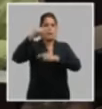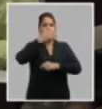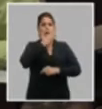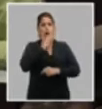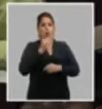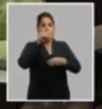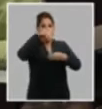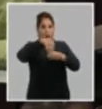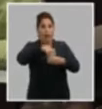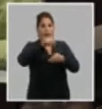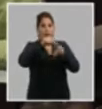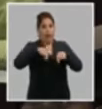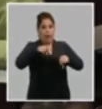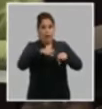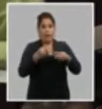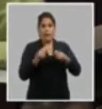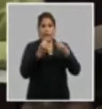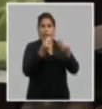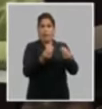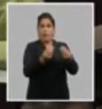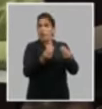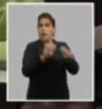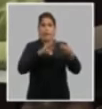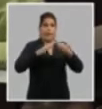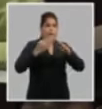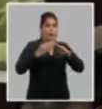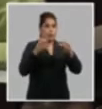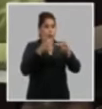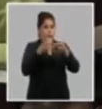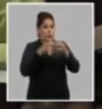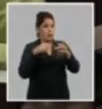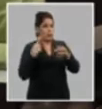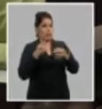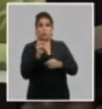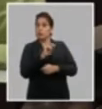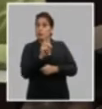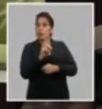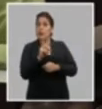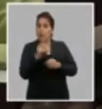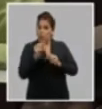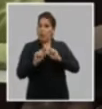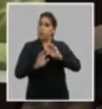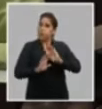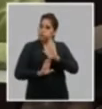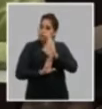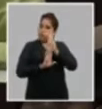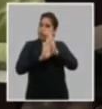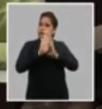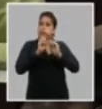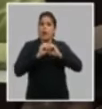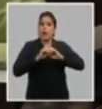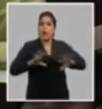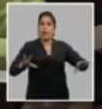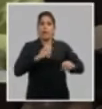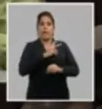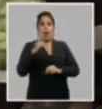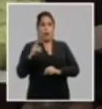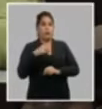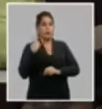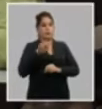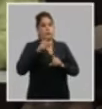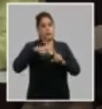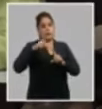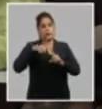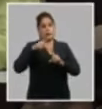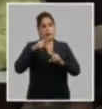han jugado los jóvenes que no solo aportaron mucho en el debate de la comisión sino que se han crecido y están presentes como vanguardia en todas las